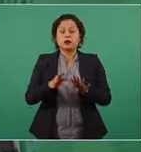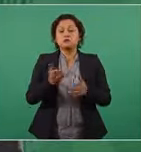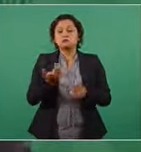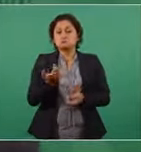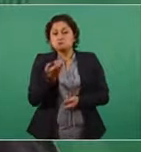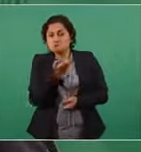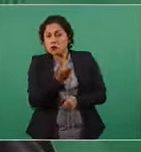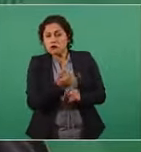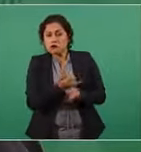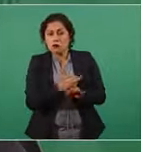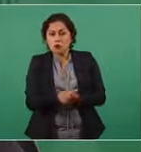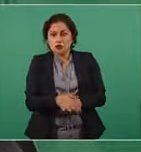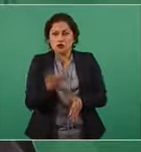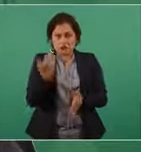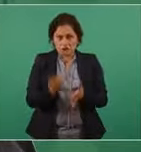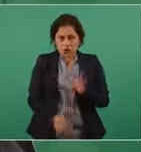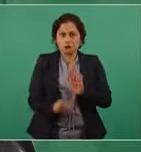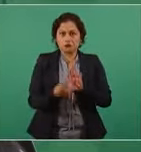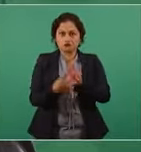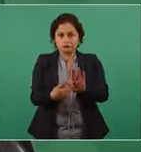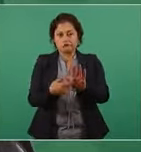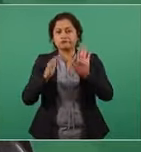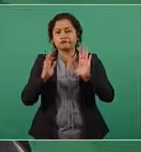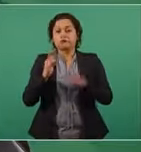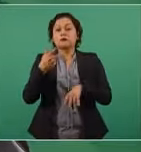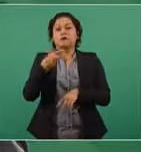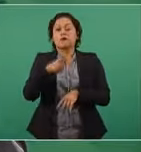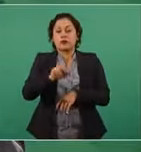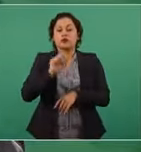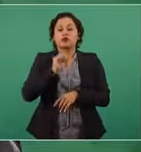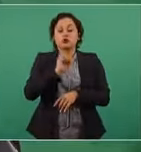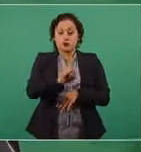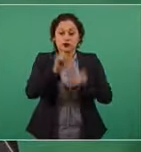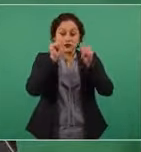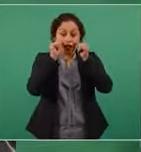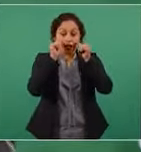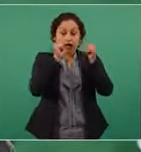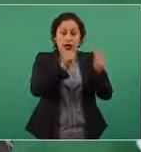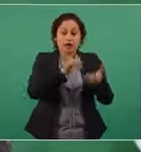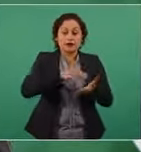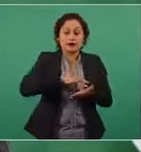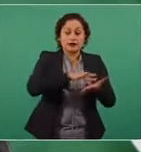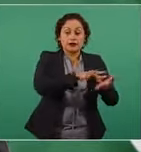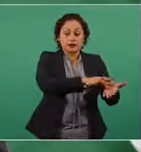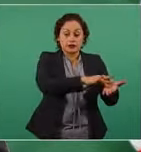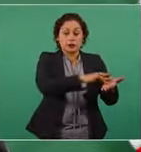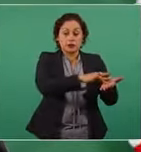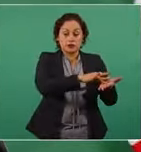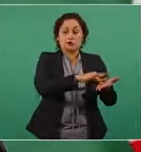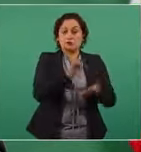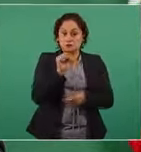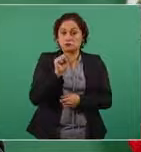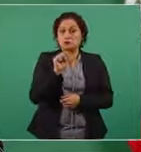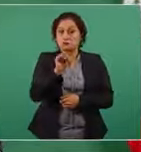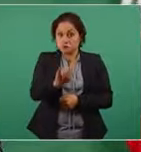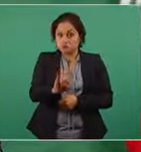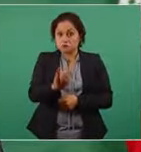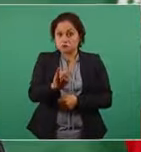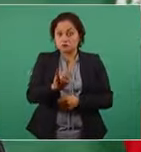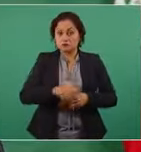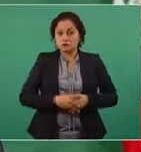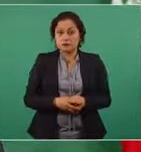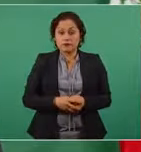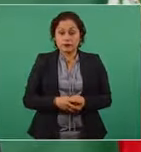se les está dando atención especial. Estamos hasta hablando en